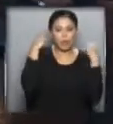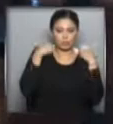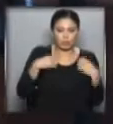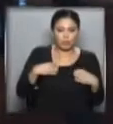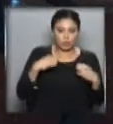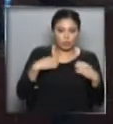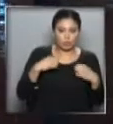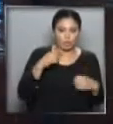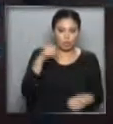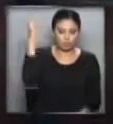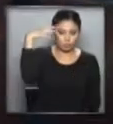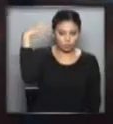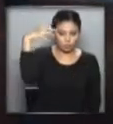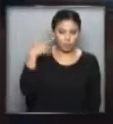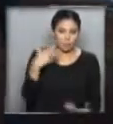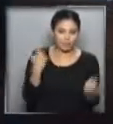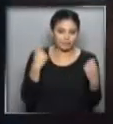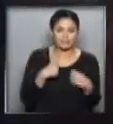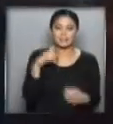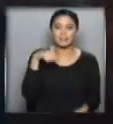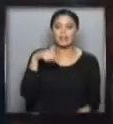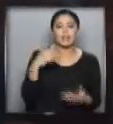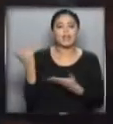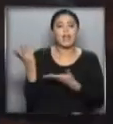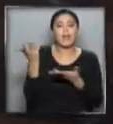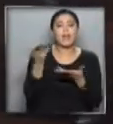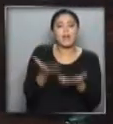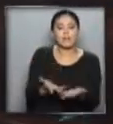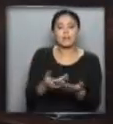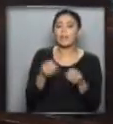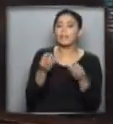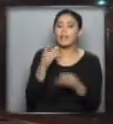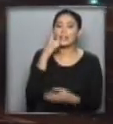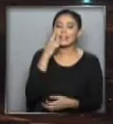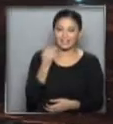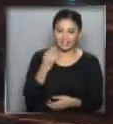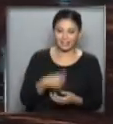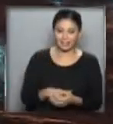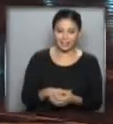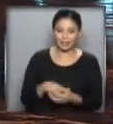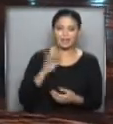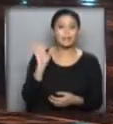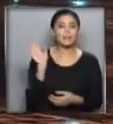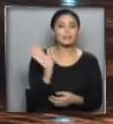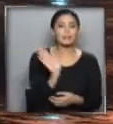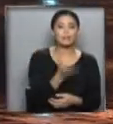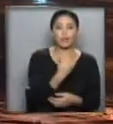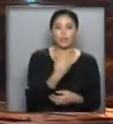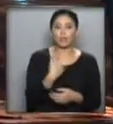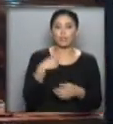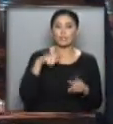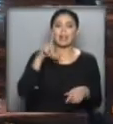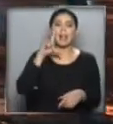probable... ...y hoy nos acompaña esta mañana... ...y le damos el muy buenos días... ...para comenzar a todos ustedes... ...y